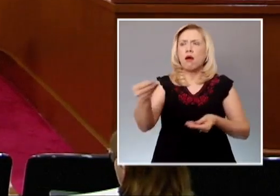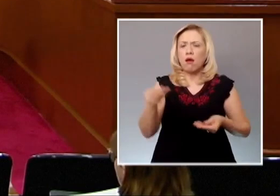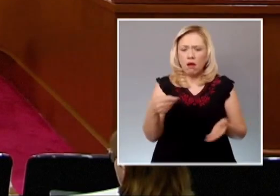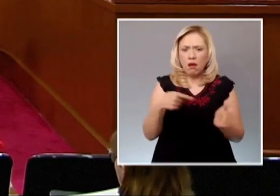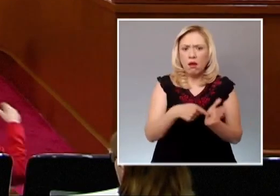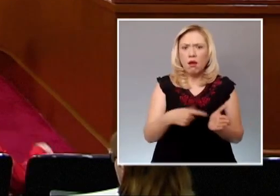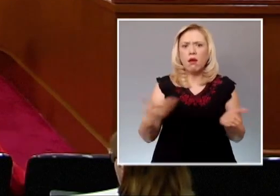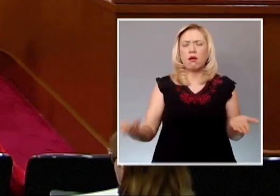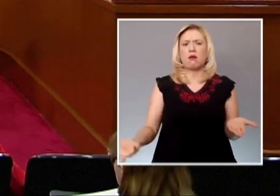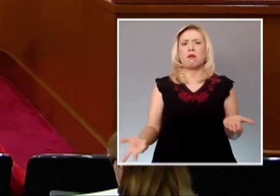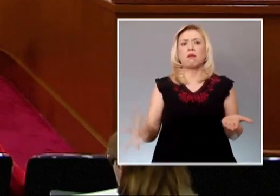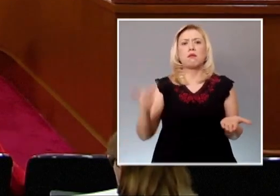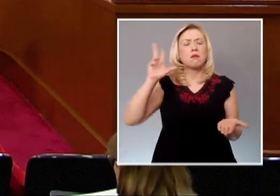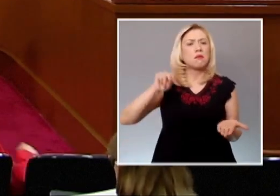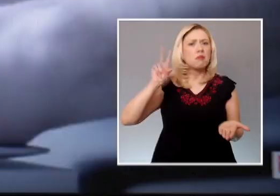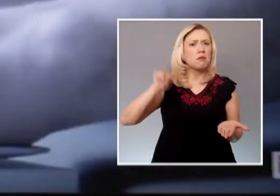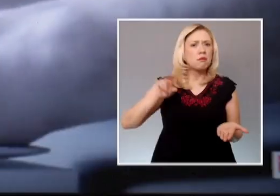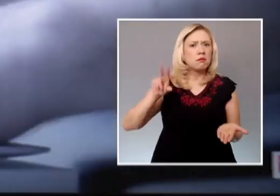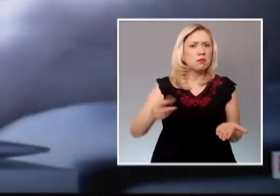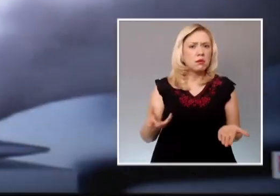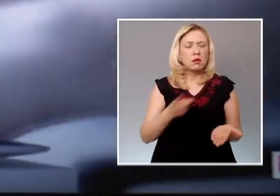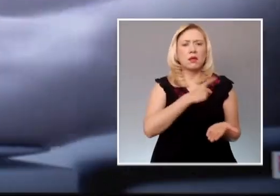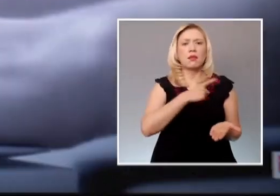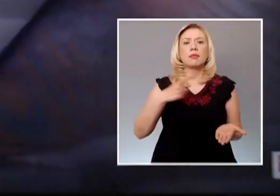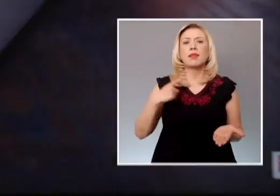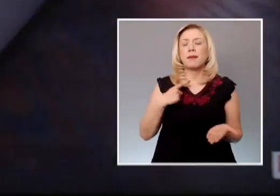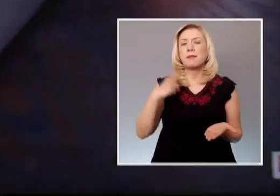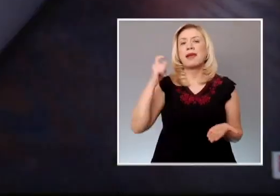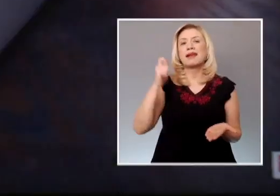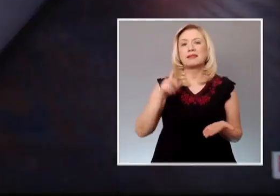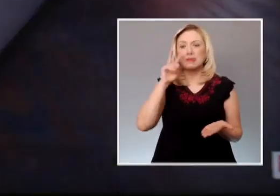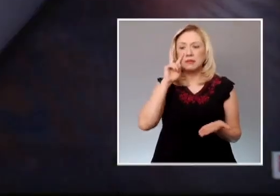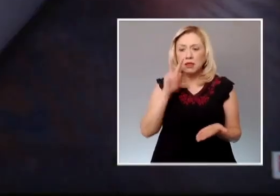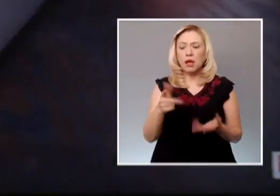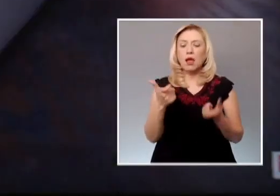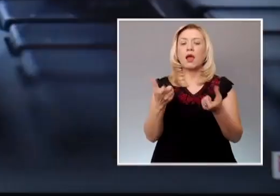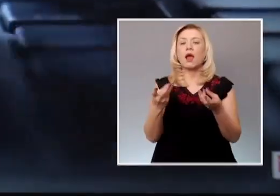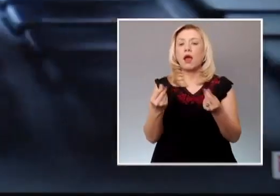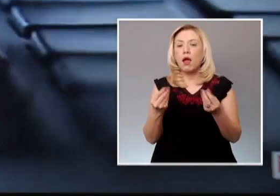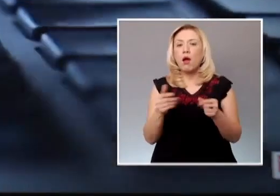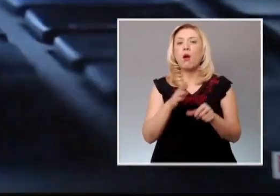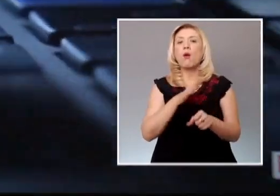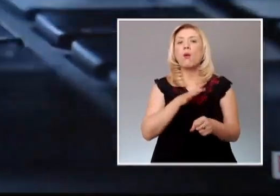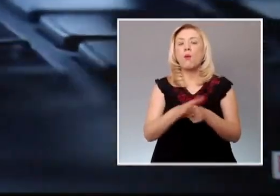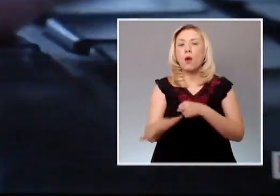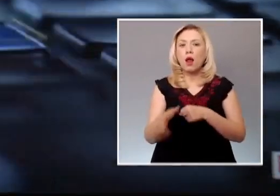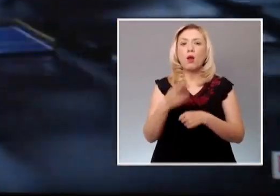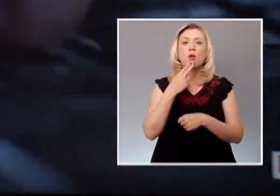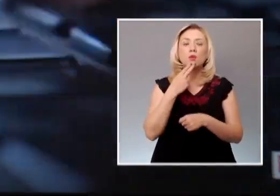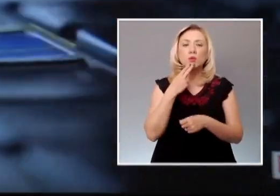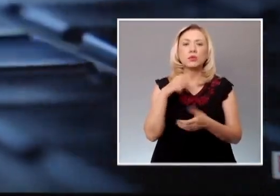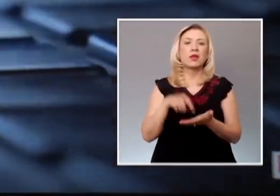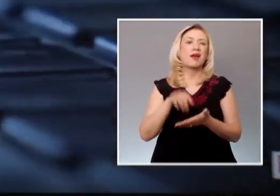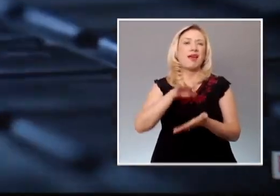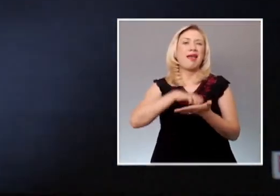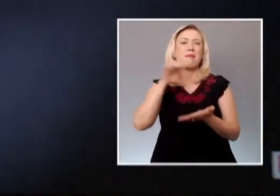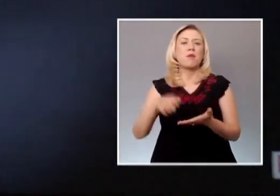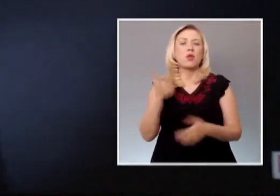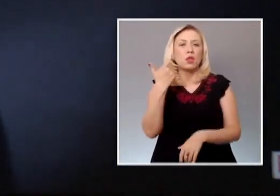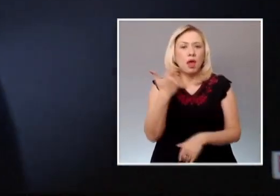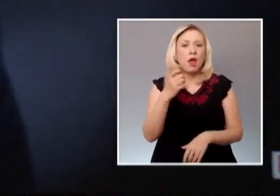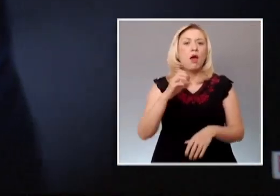deberá acompañarse de la traducción y el tipo de cambio utilizado en cada operación. Lo anterior se desprende de una